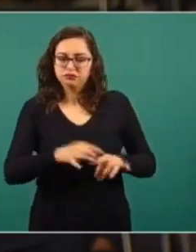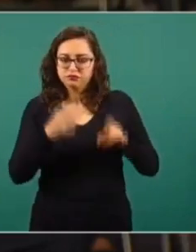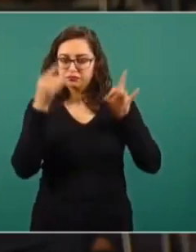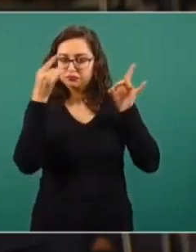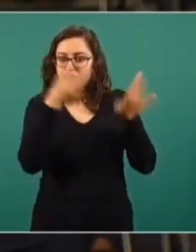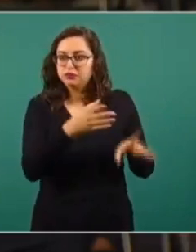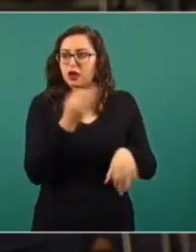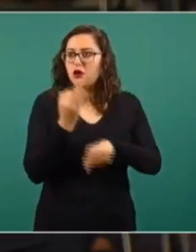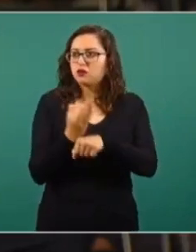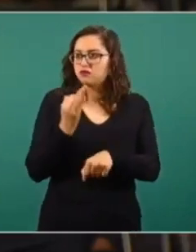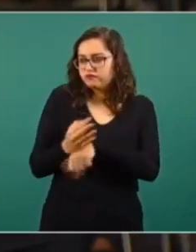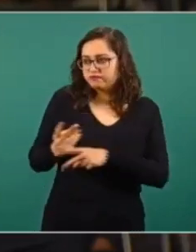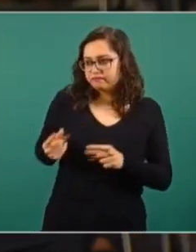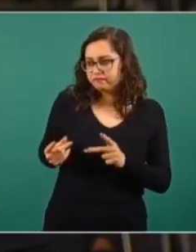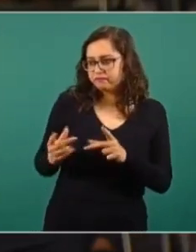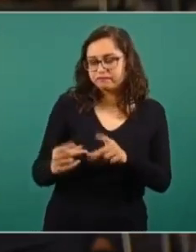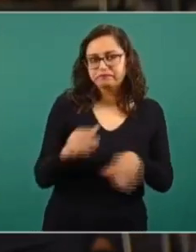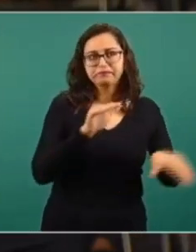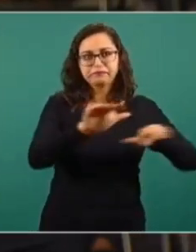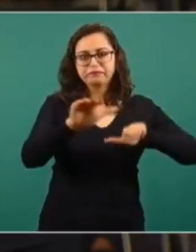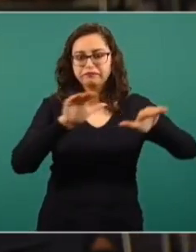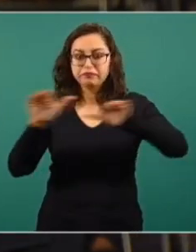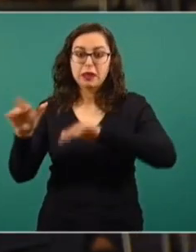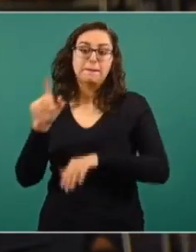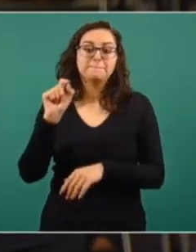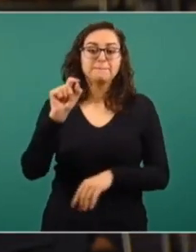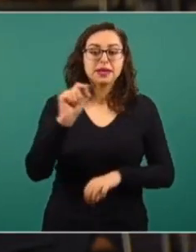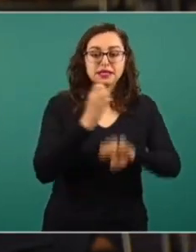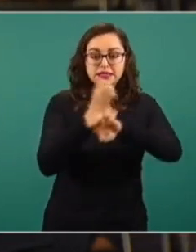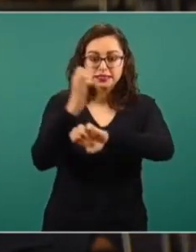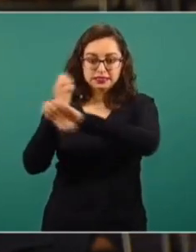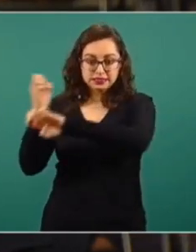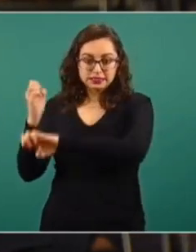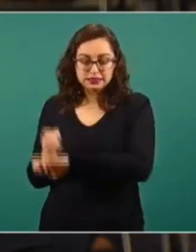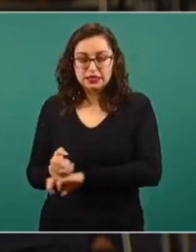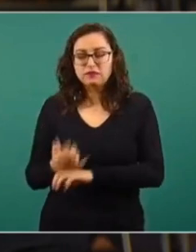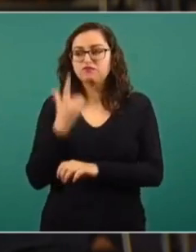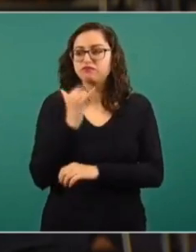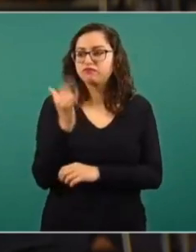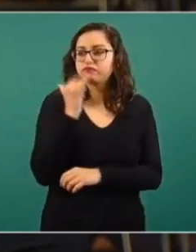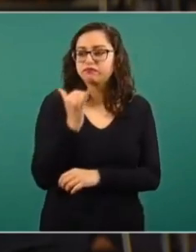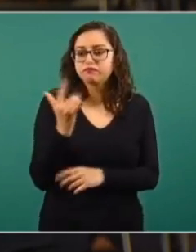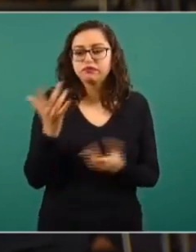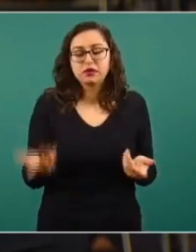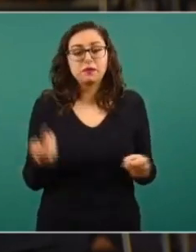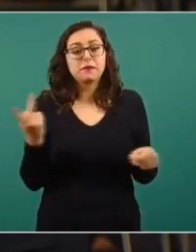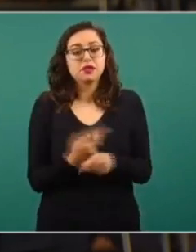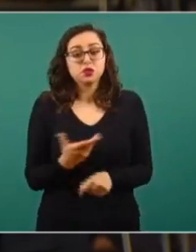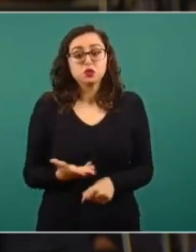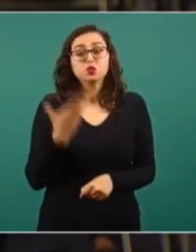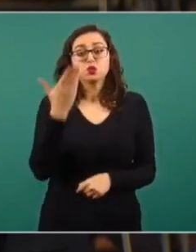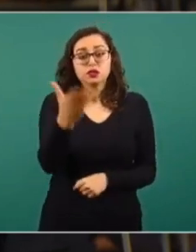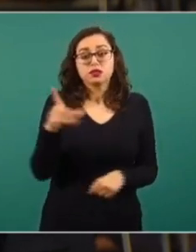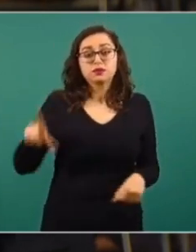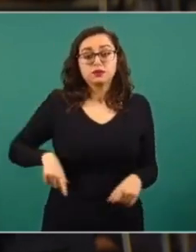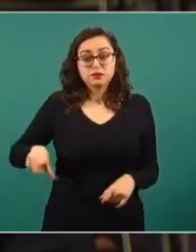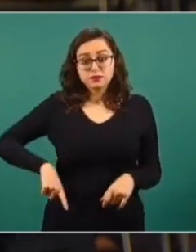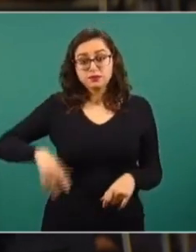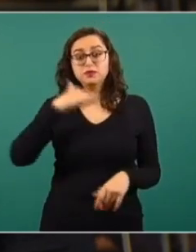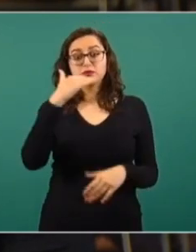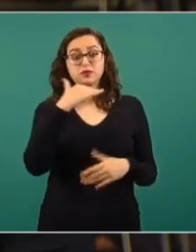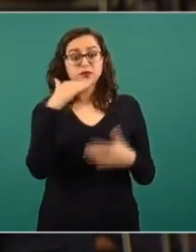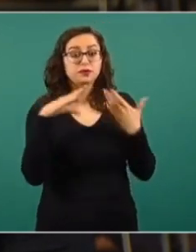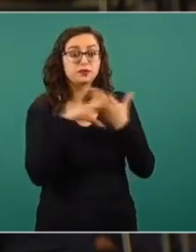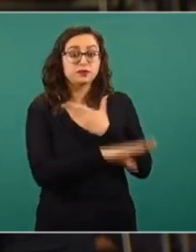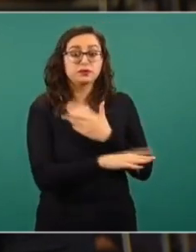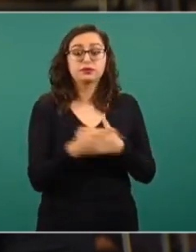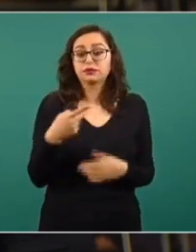En ese sentido, presidente, y pese a que su gobierno sigue combatiendo la corrupción, el director del Issste, Luis